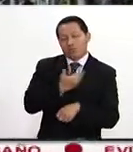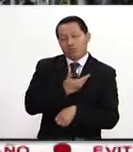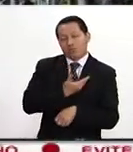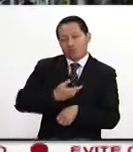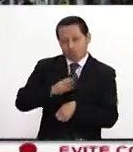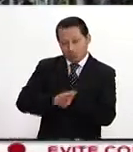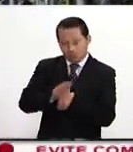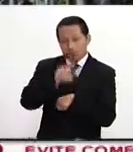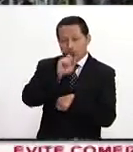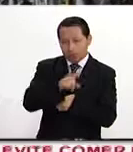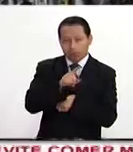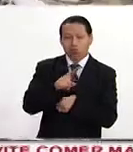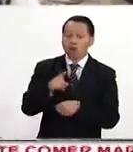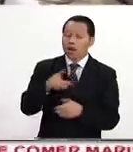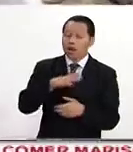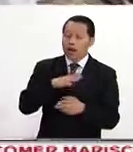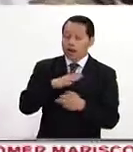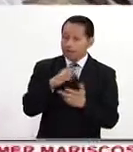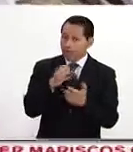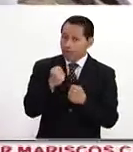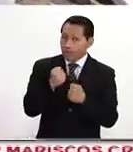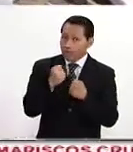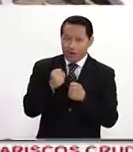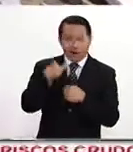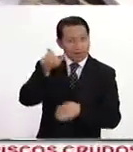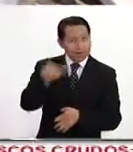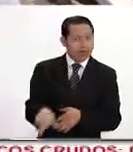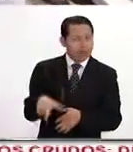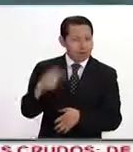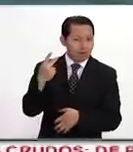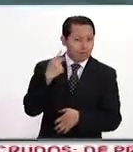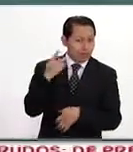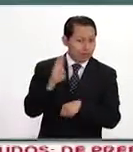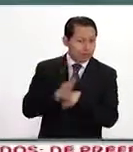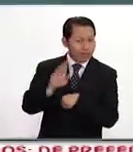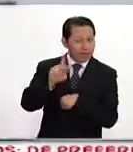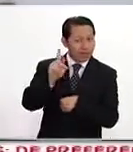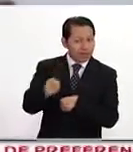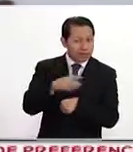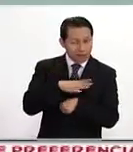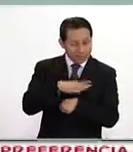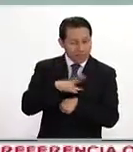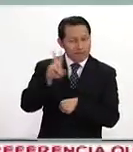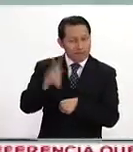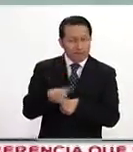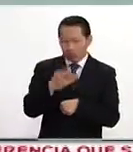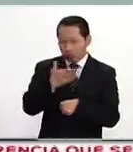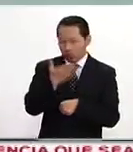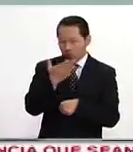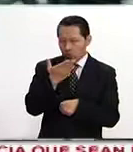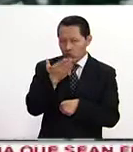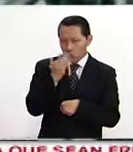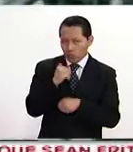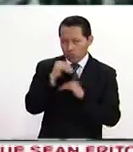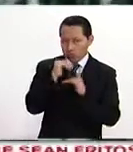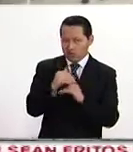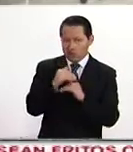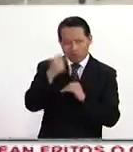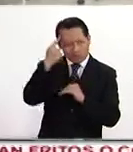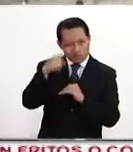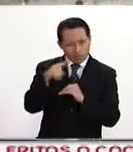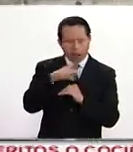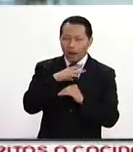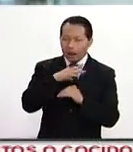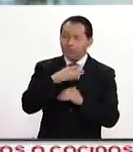a asumir, pero es una figura histórica y muy influyente en la política brasileña. Así que parece que efectivamente no hay límite para el